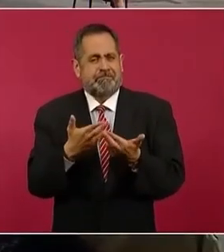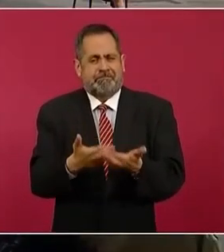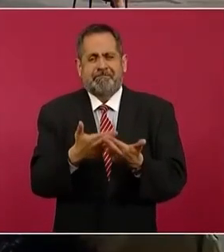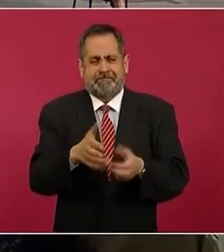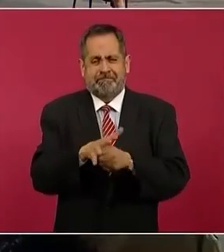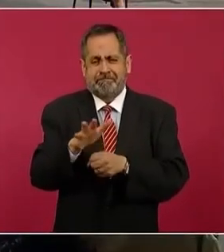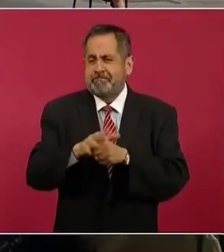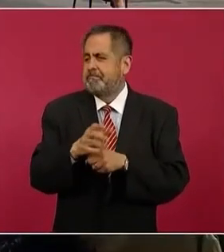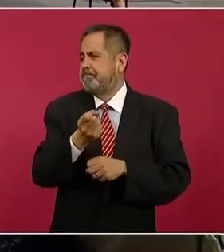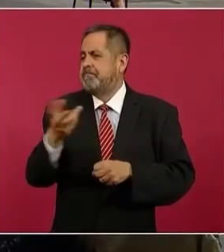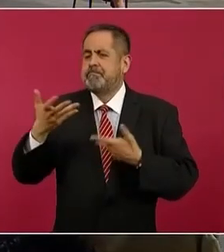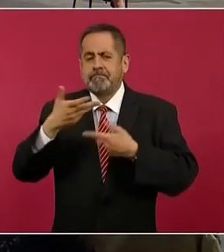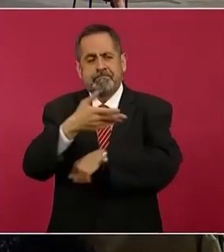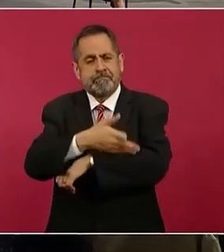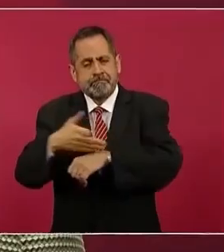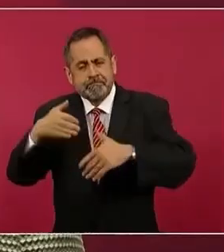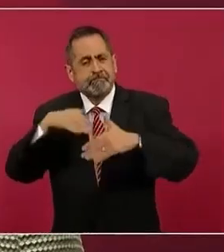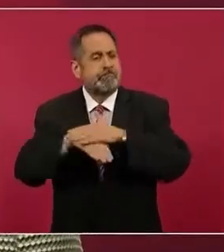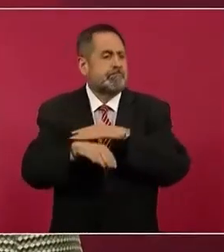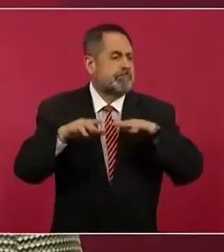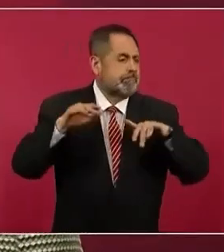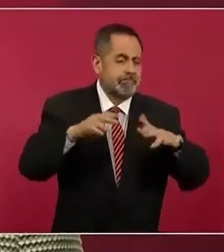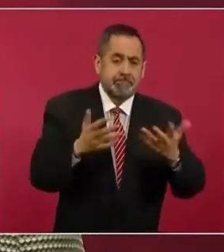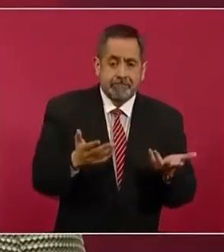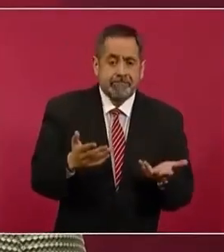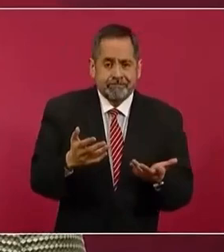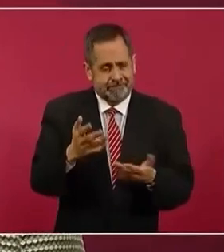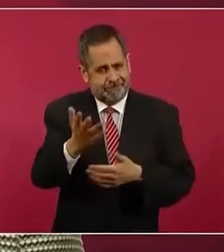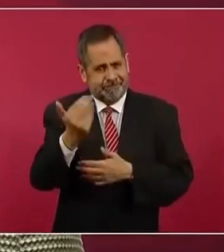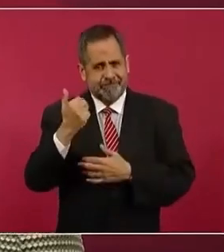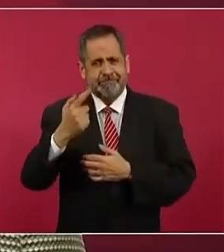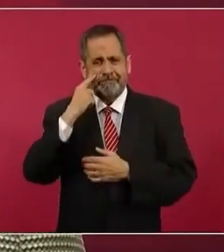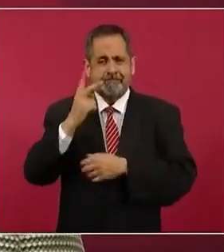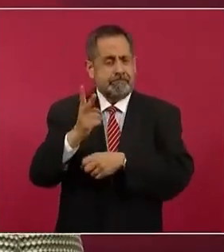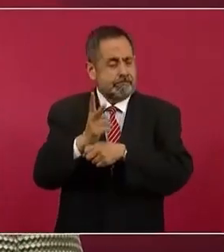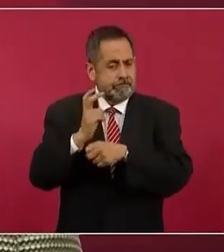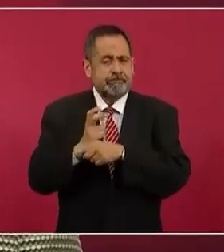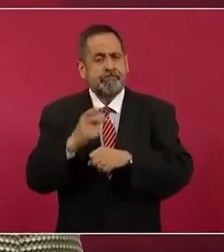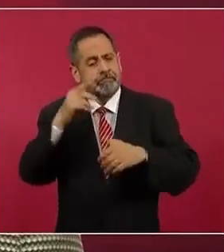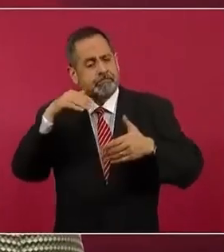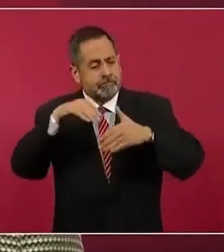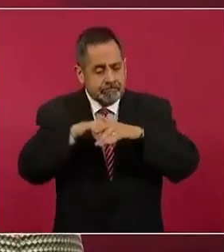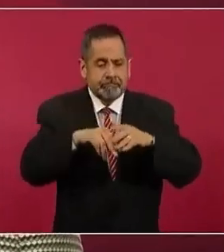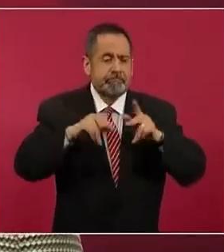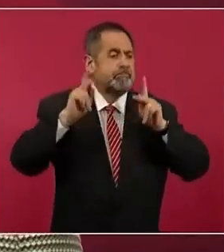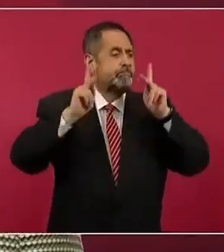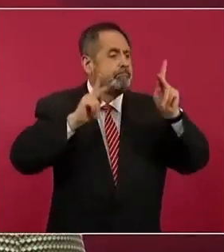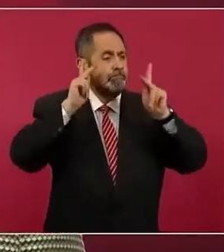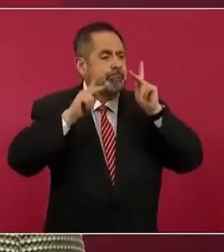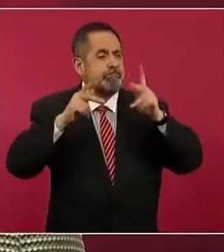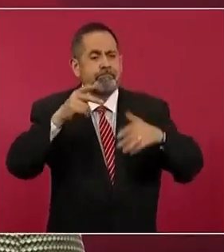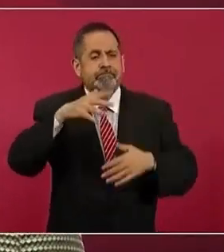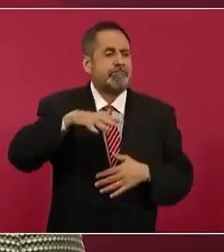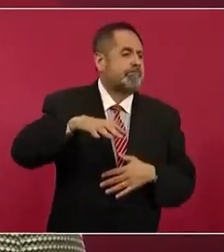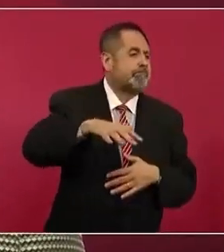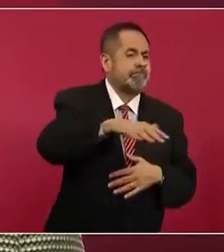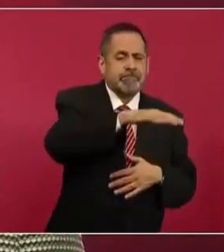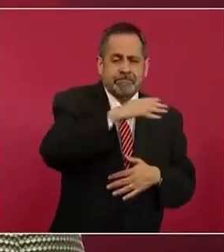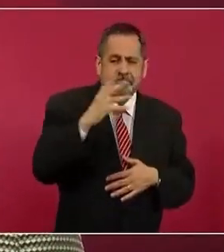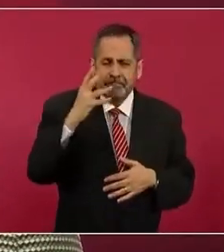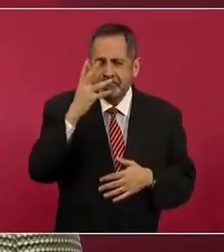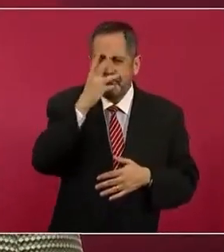de las familias. Los invitamos a que lo visiten, los invitamos siempre a disfrutar de este gran